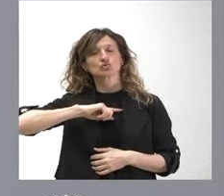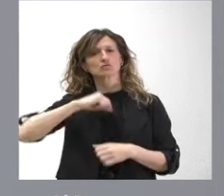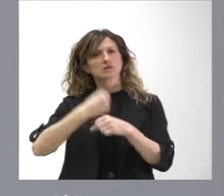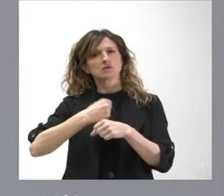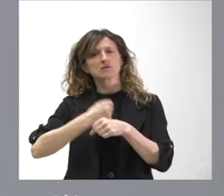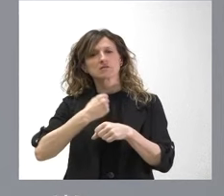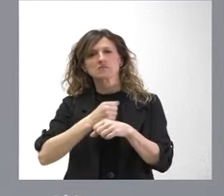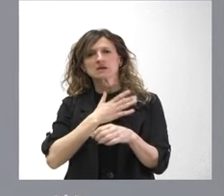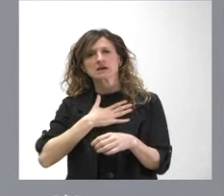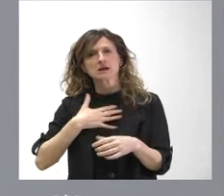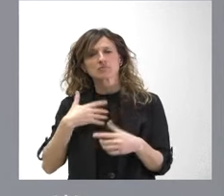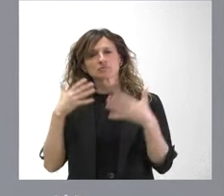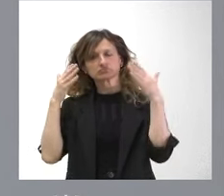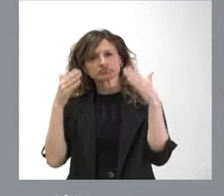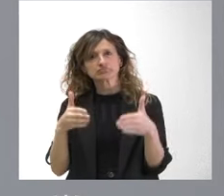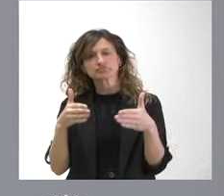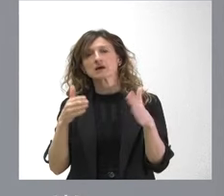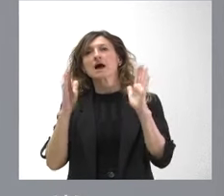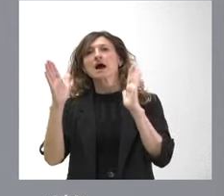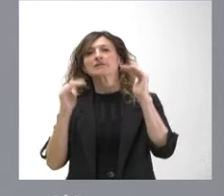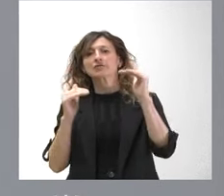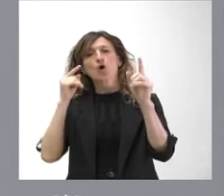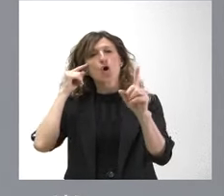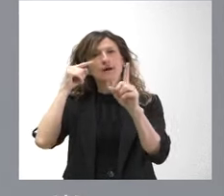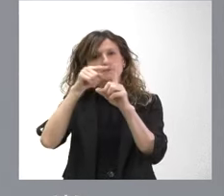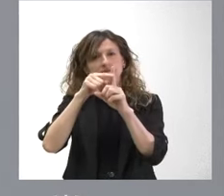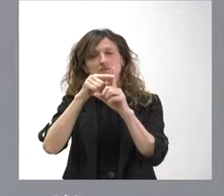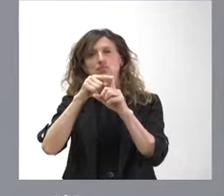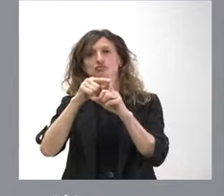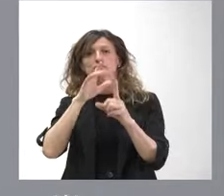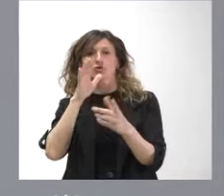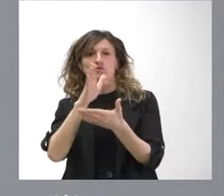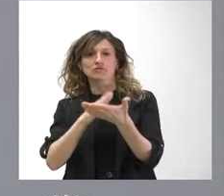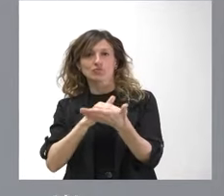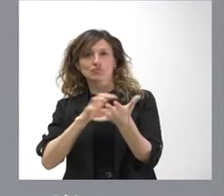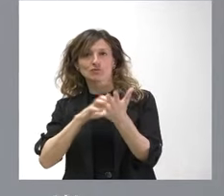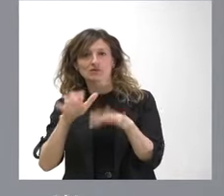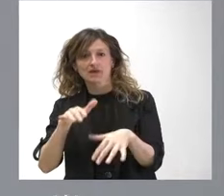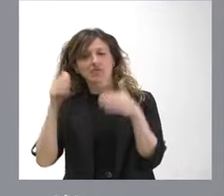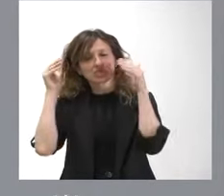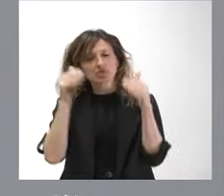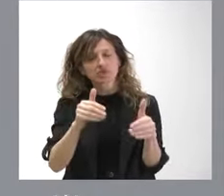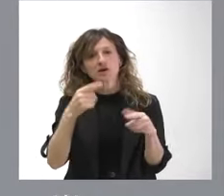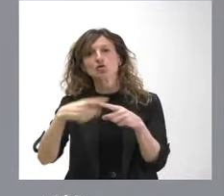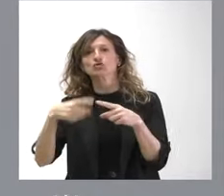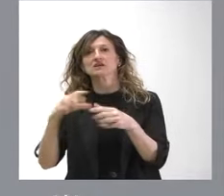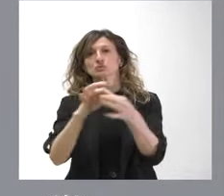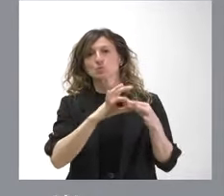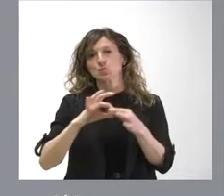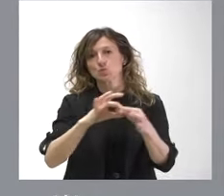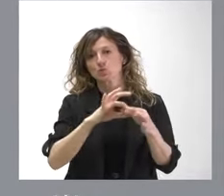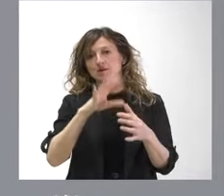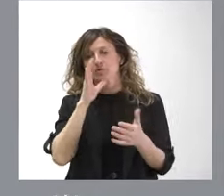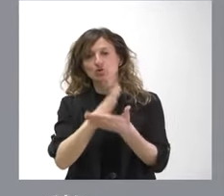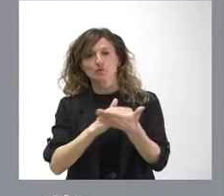de centrar la atención en los objetivos que tenemos como comunidad y centrar la atención en aquello que nos une como comunidad